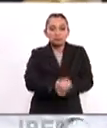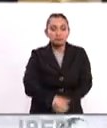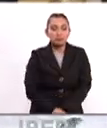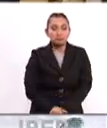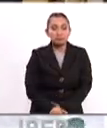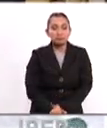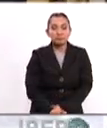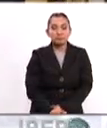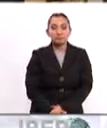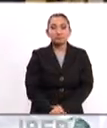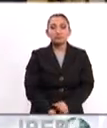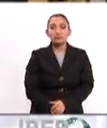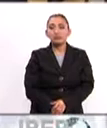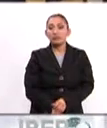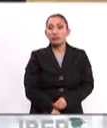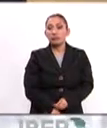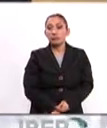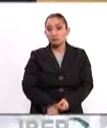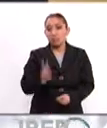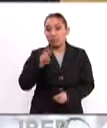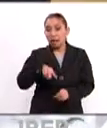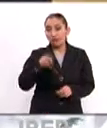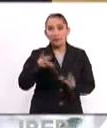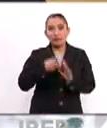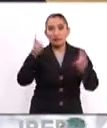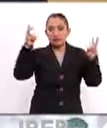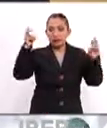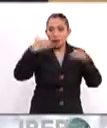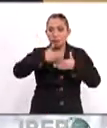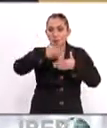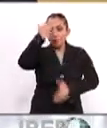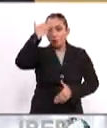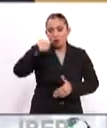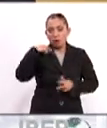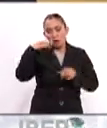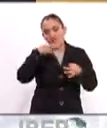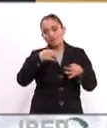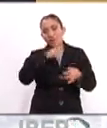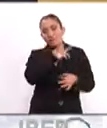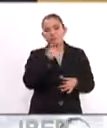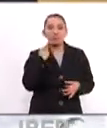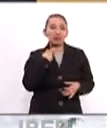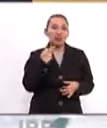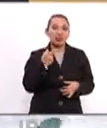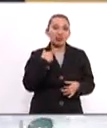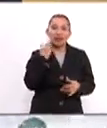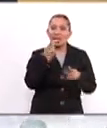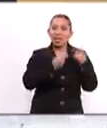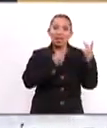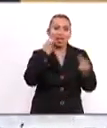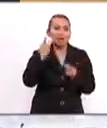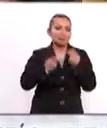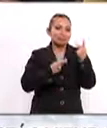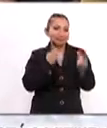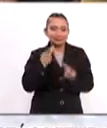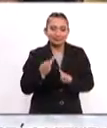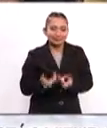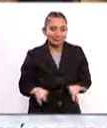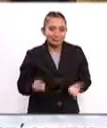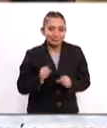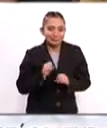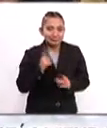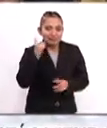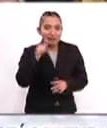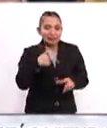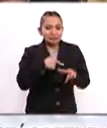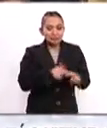Pues sin duda alguna, una vez el tema del muro vuelve a ser botín político y por supuesto, pues